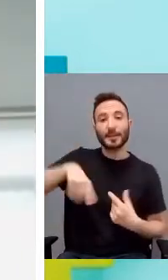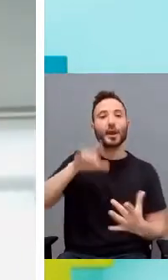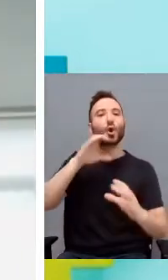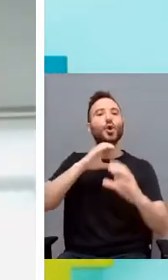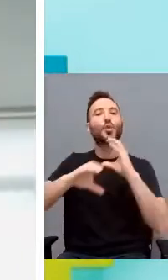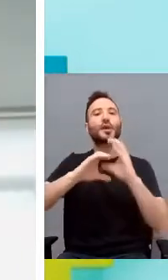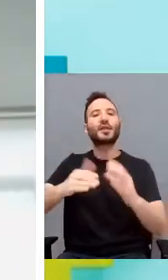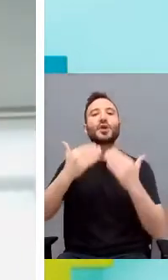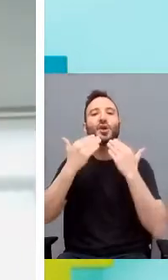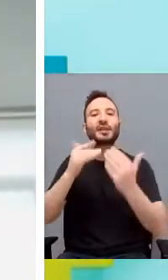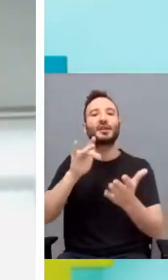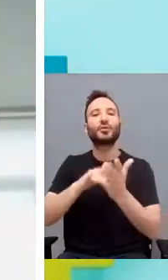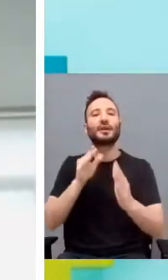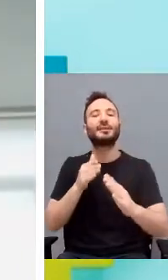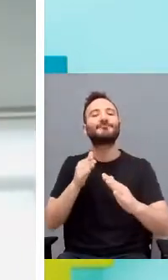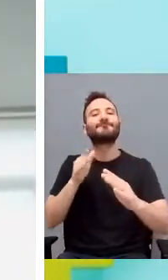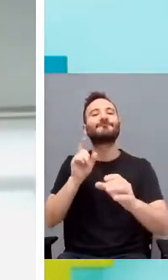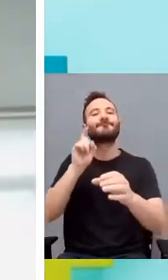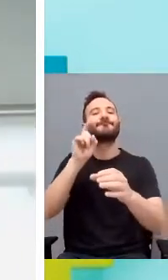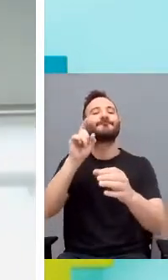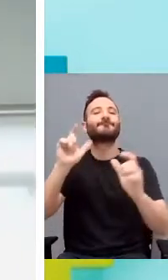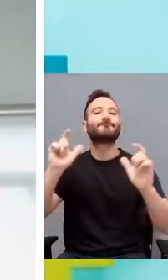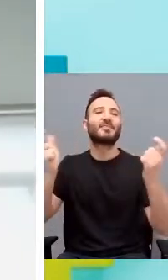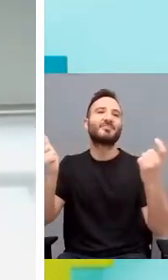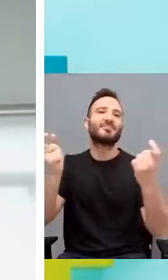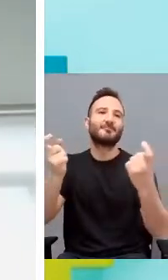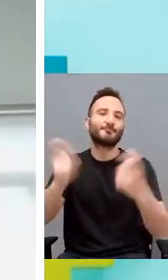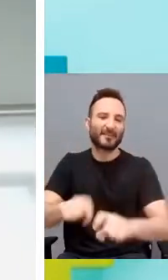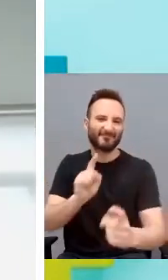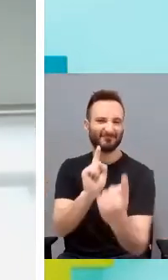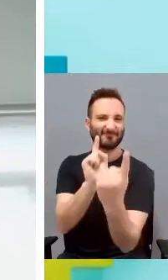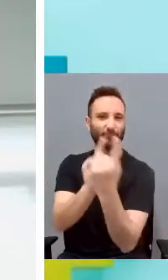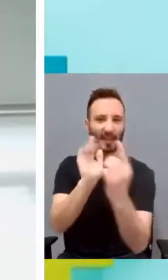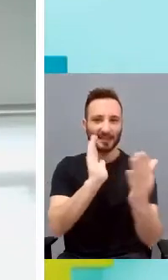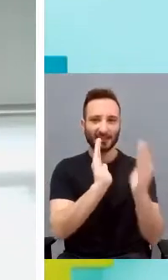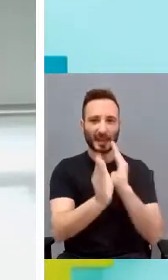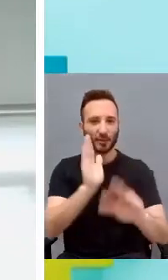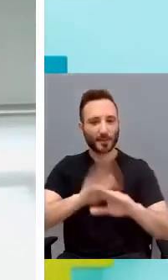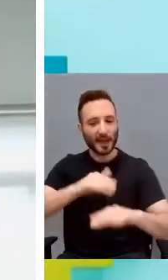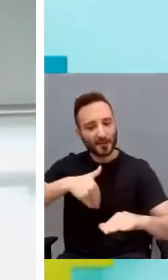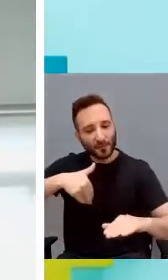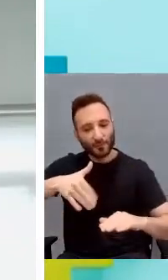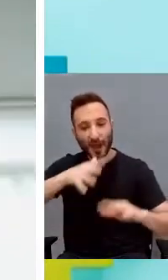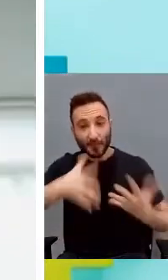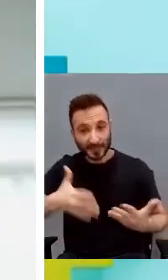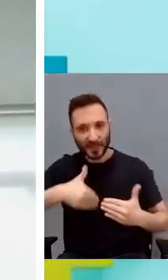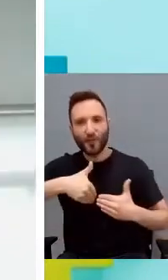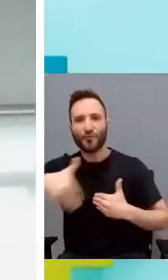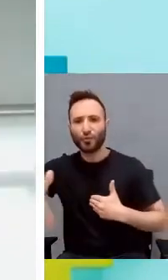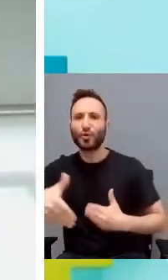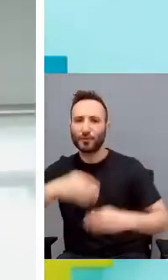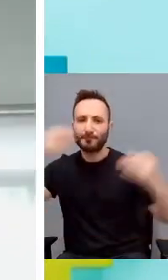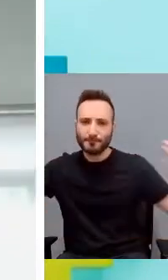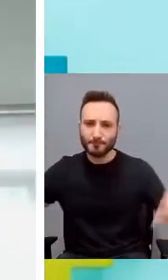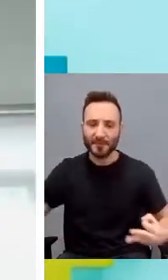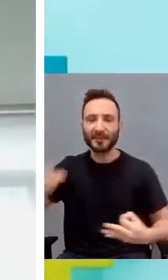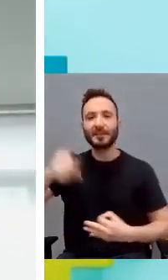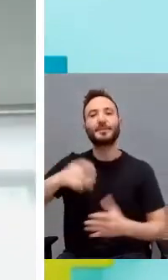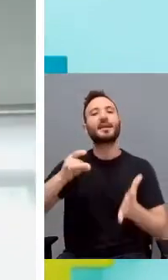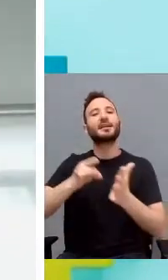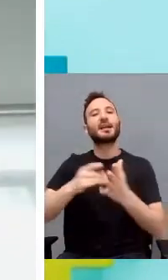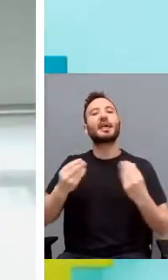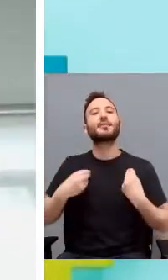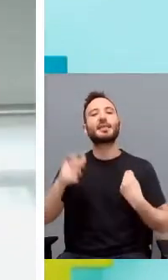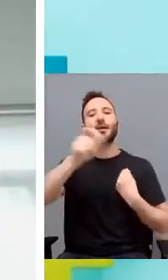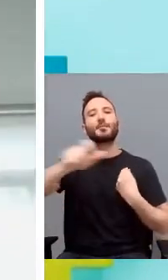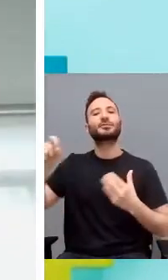la intervención terapéutica para optimizar el presente y el futuro y, por ende, la calidad de vida de las personas